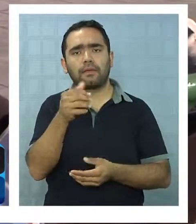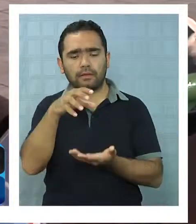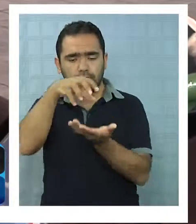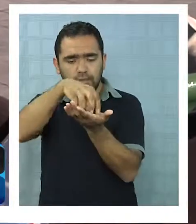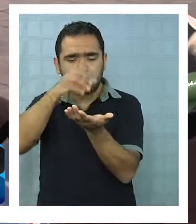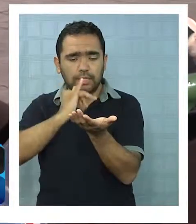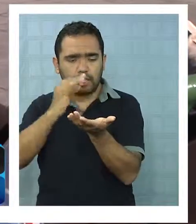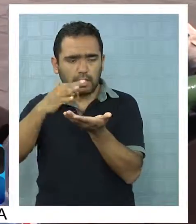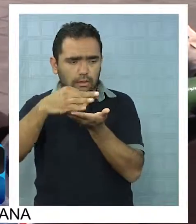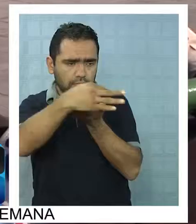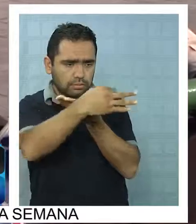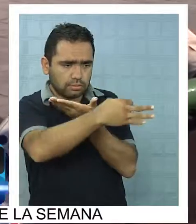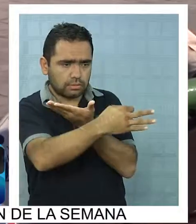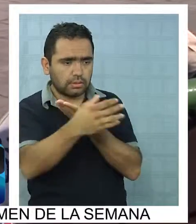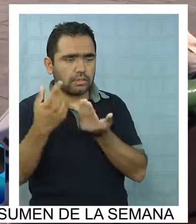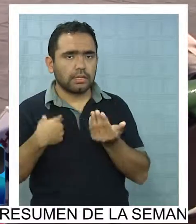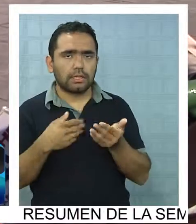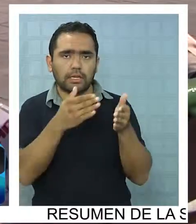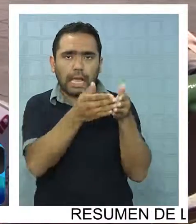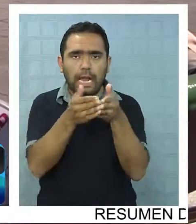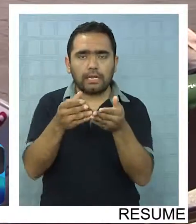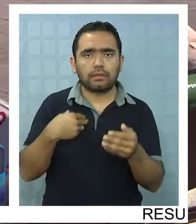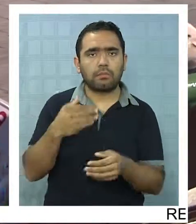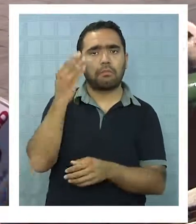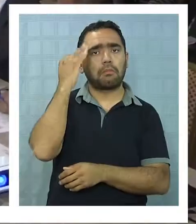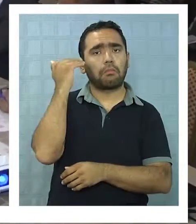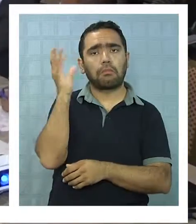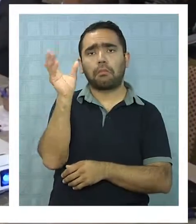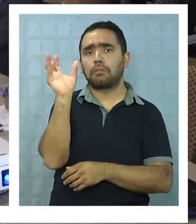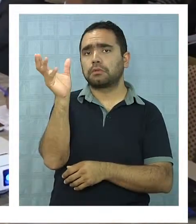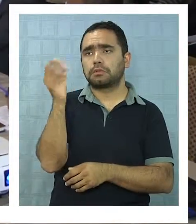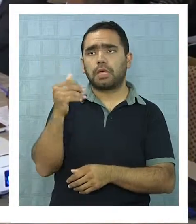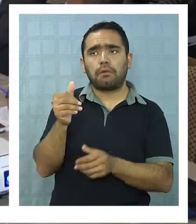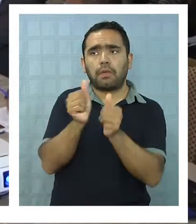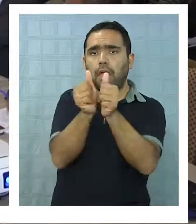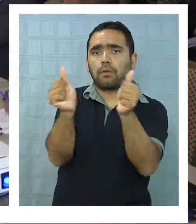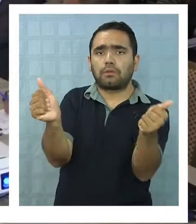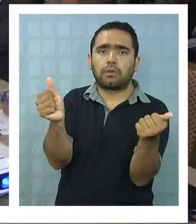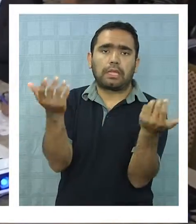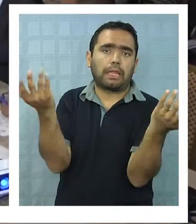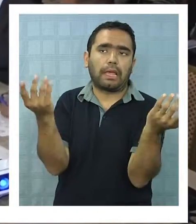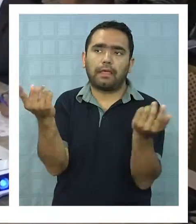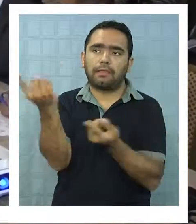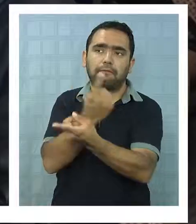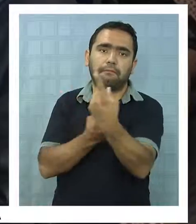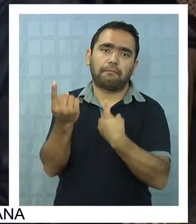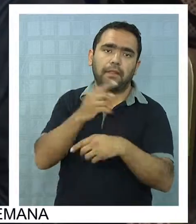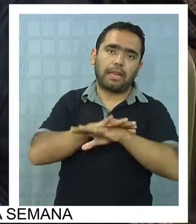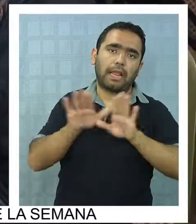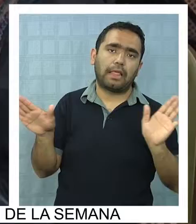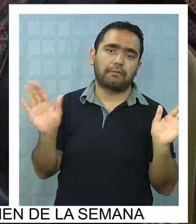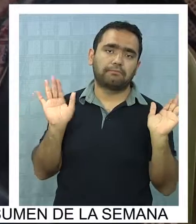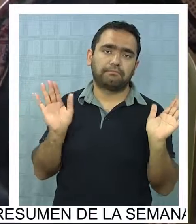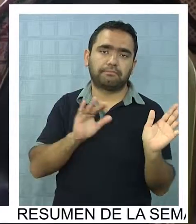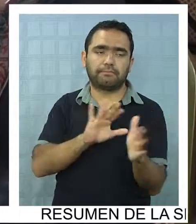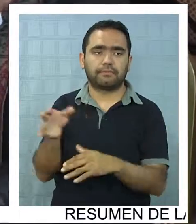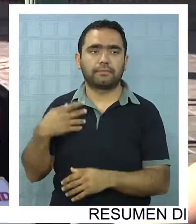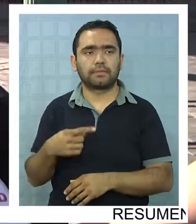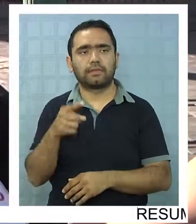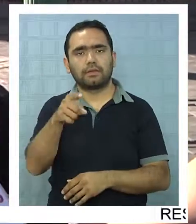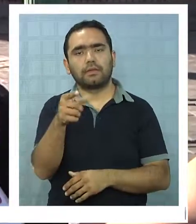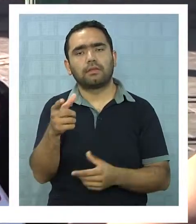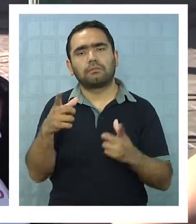hacia el sector costero sur no sabemos de autoridades un par de años. Debido a la cesantía, yo digo que